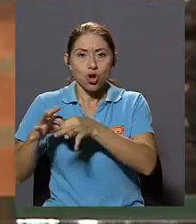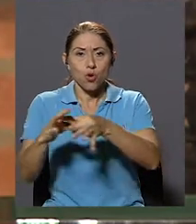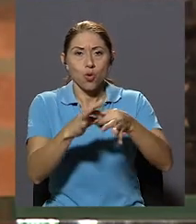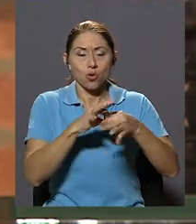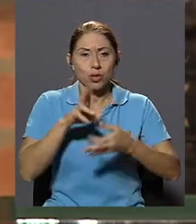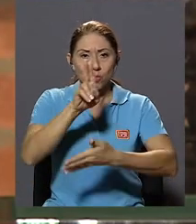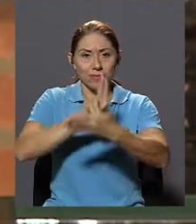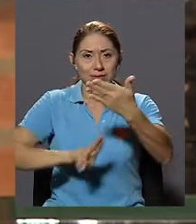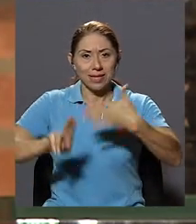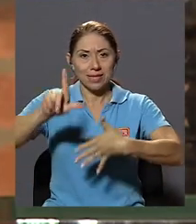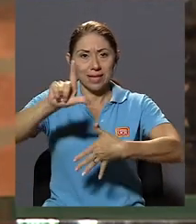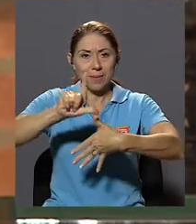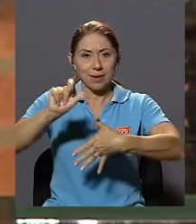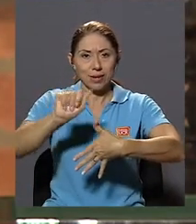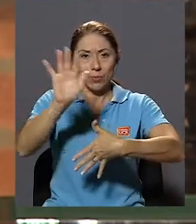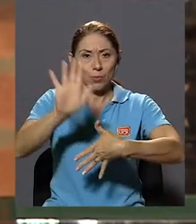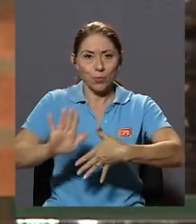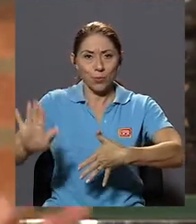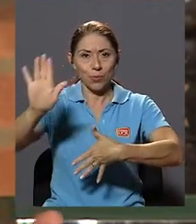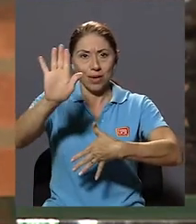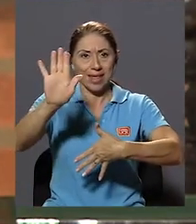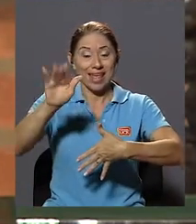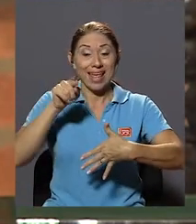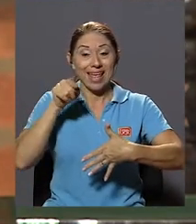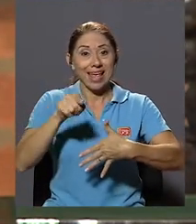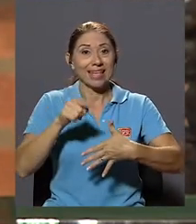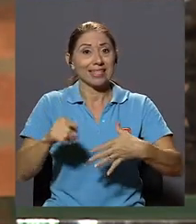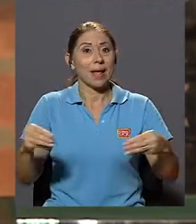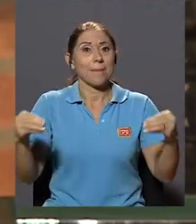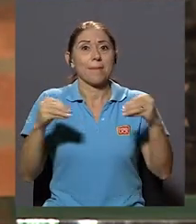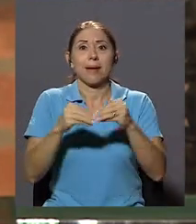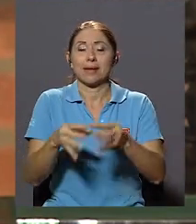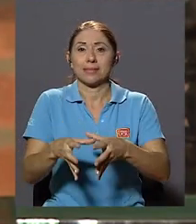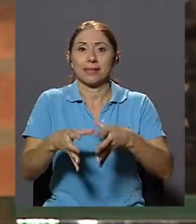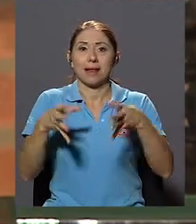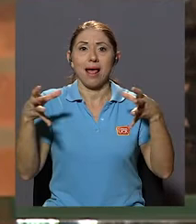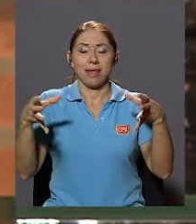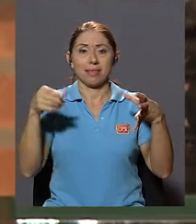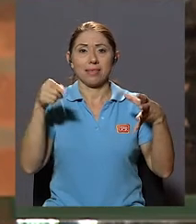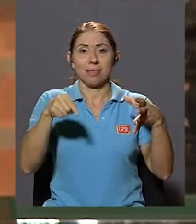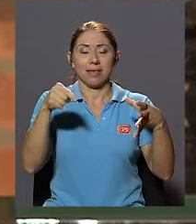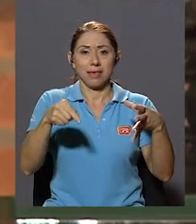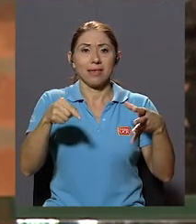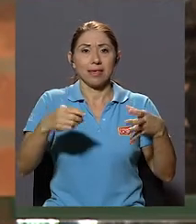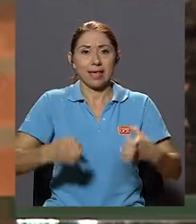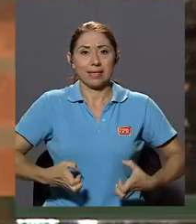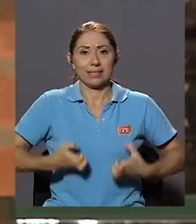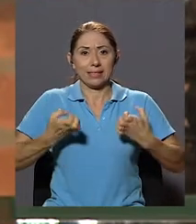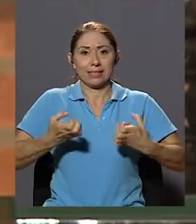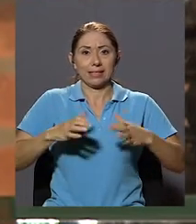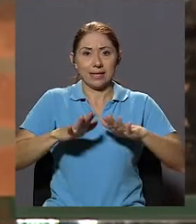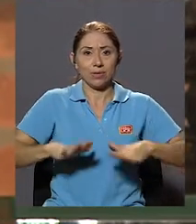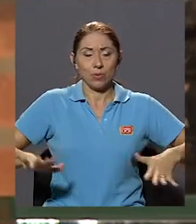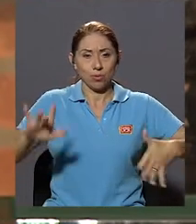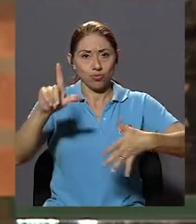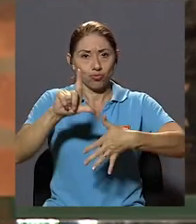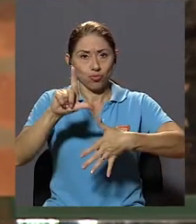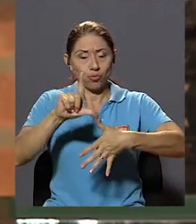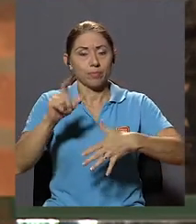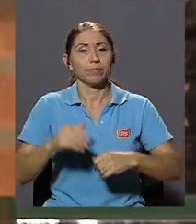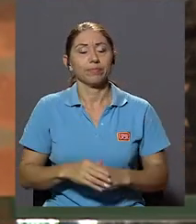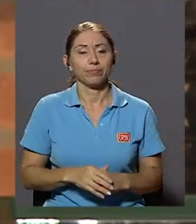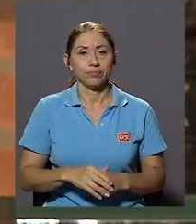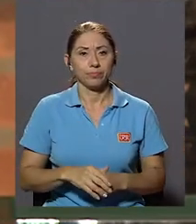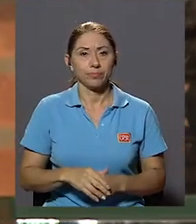Universidades de América Latina y el Caribe Que es la unión más grande que existe En nuestra región, en nuestro